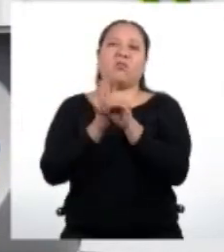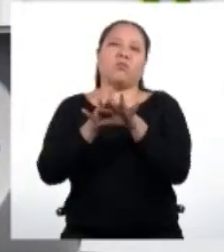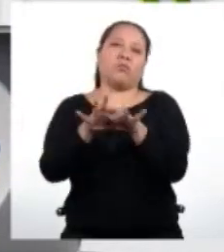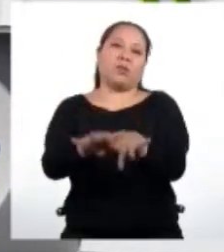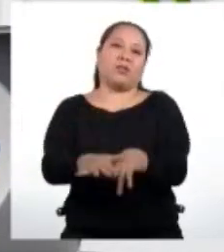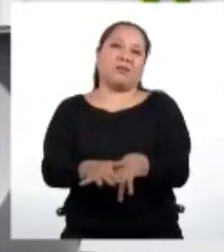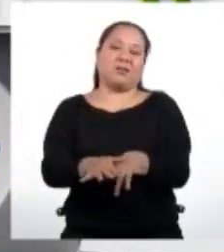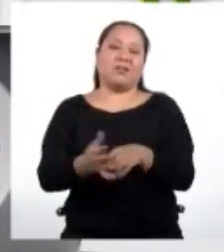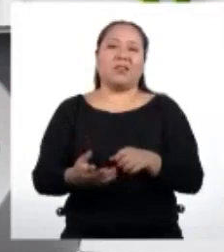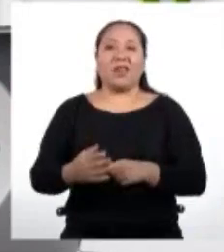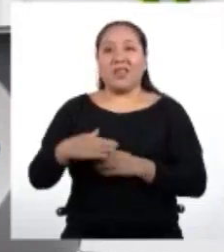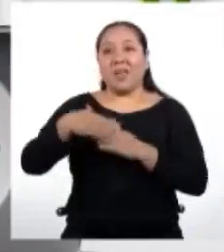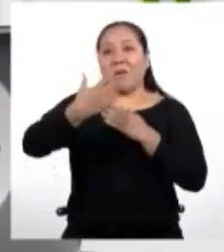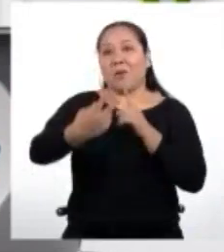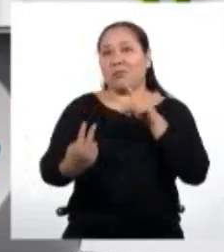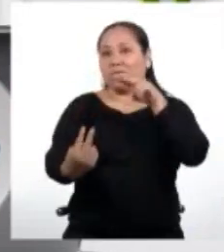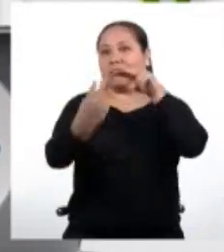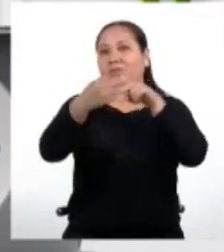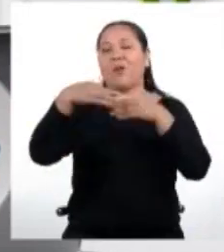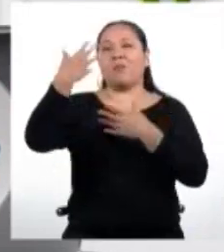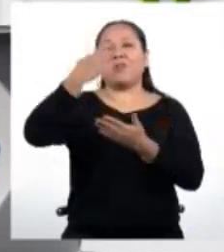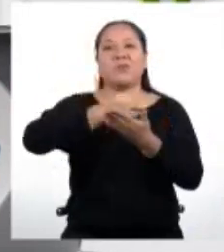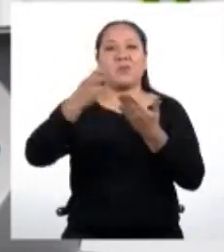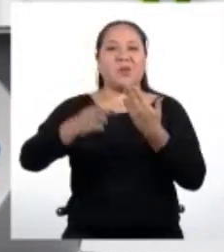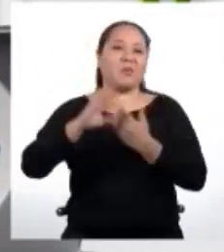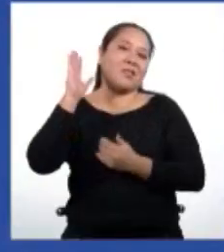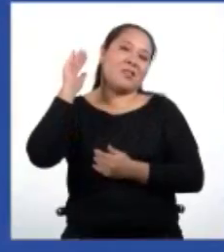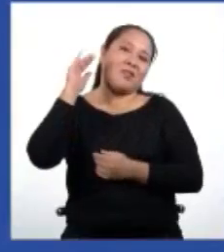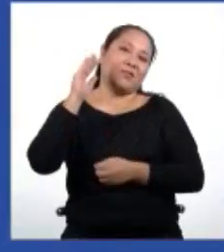Nos vemos en el próximo programa. ¡Hasta entonces!